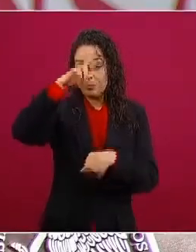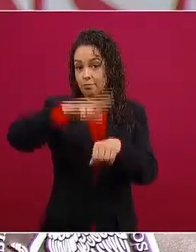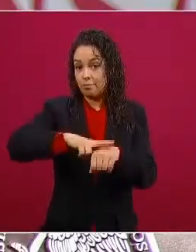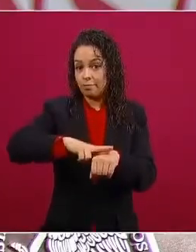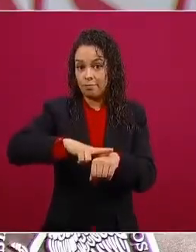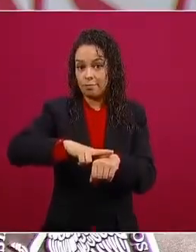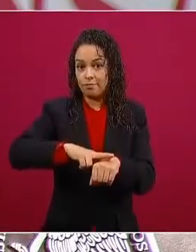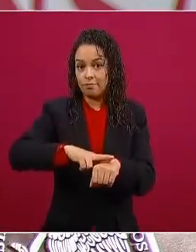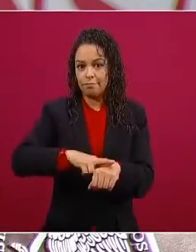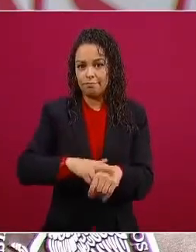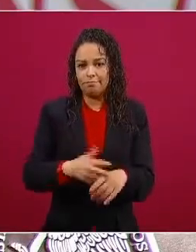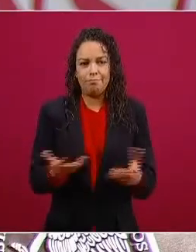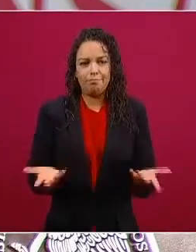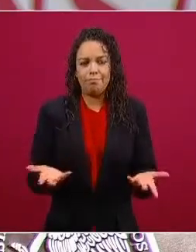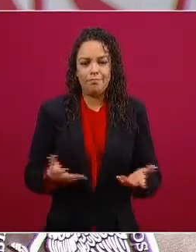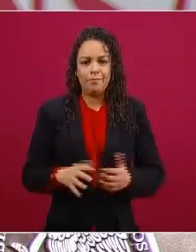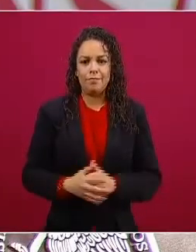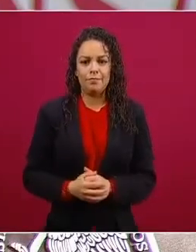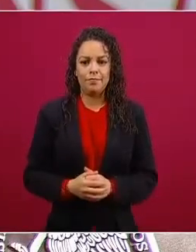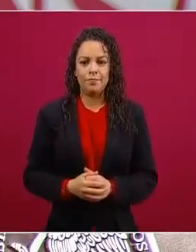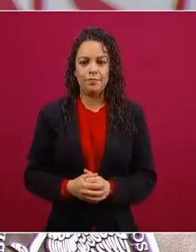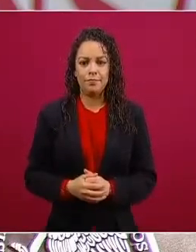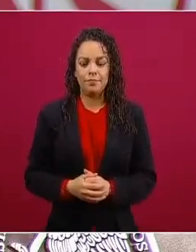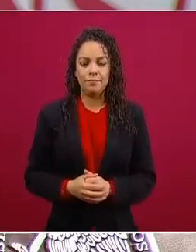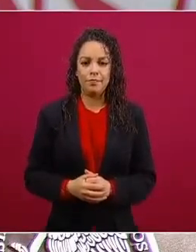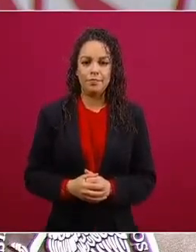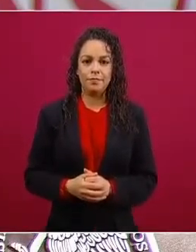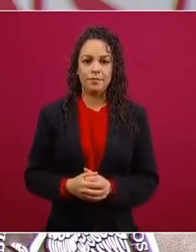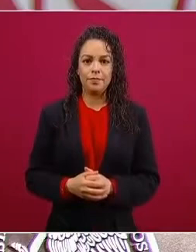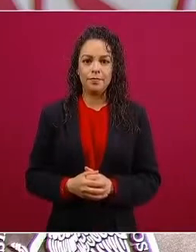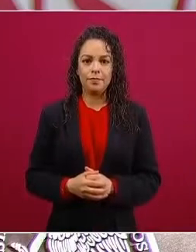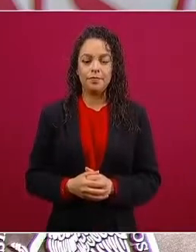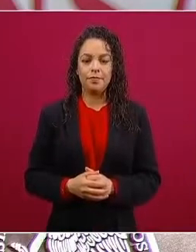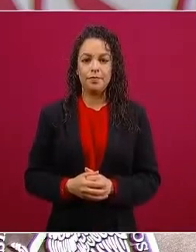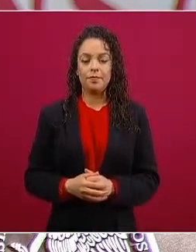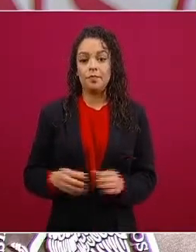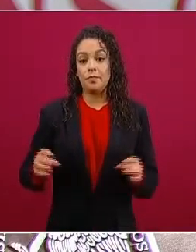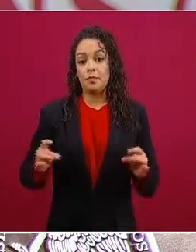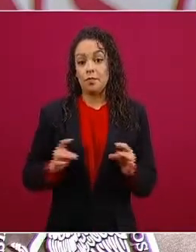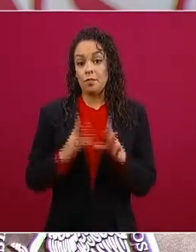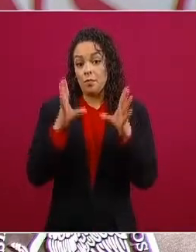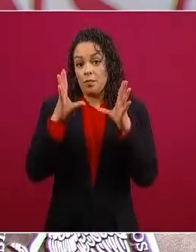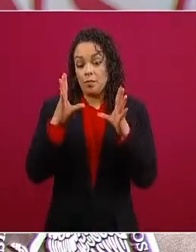entonces cuando había una crisis